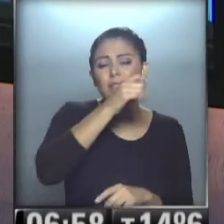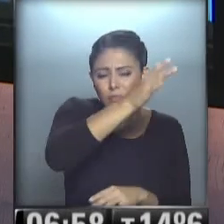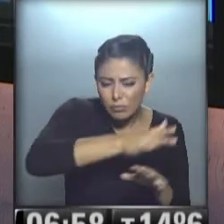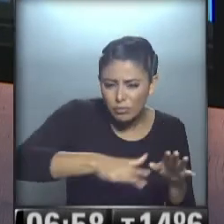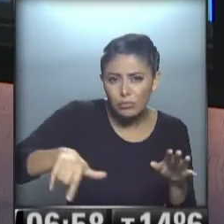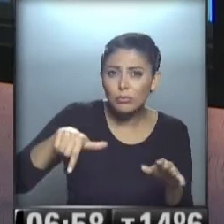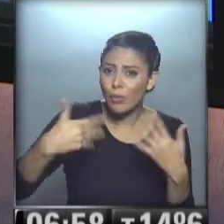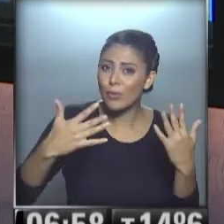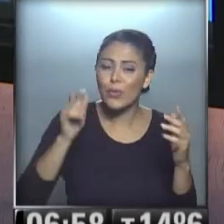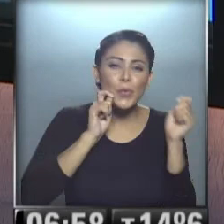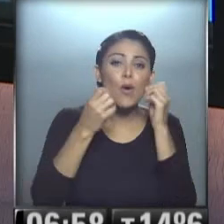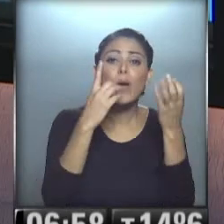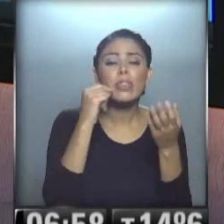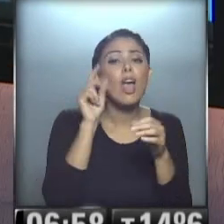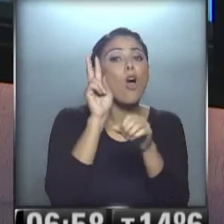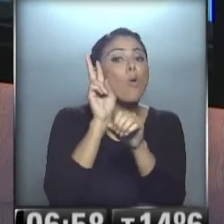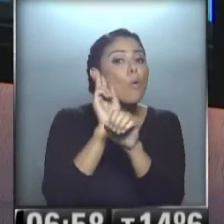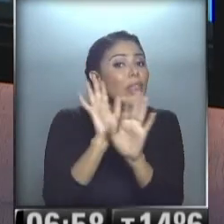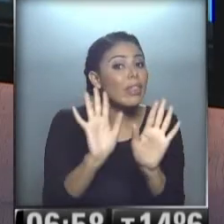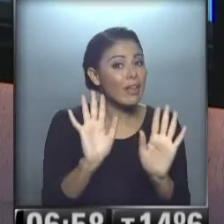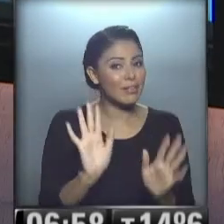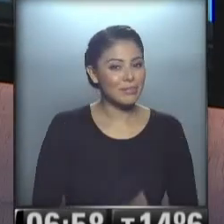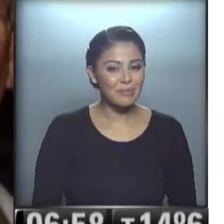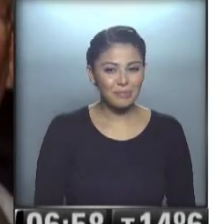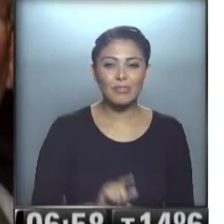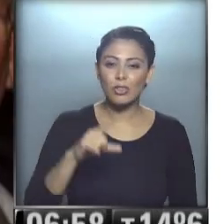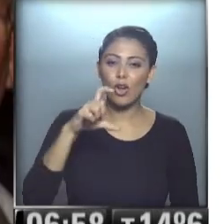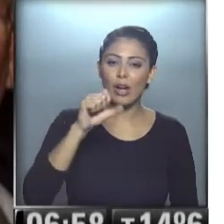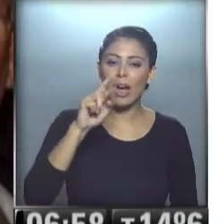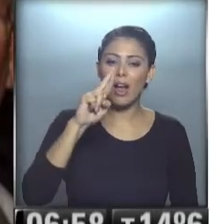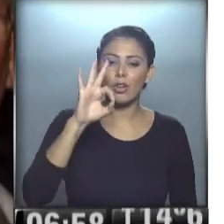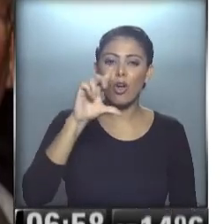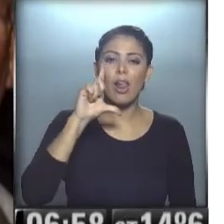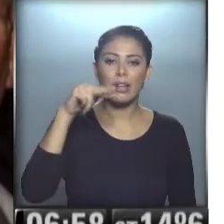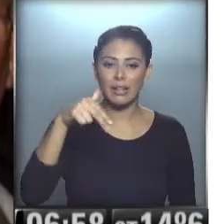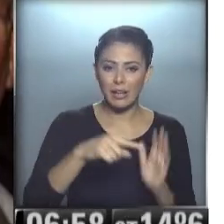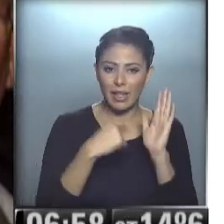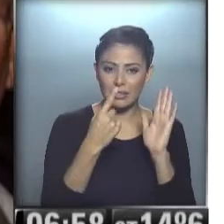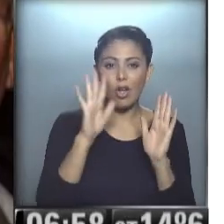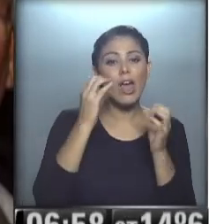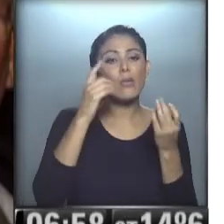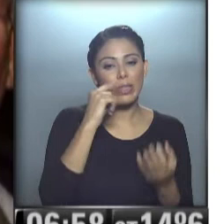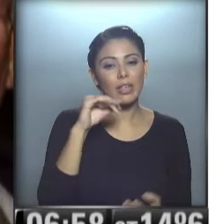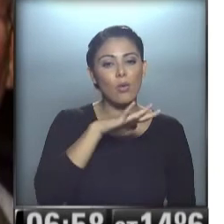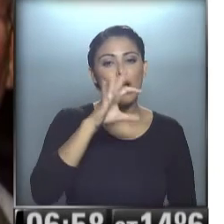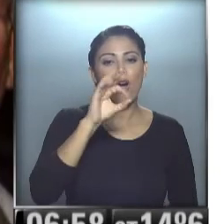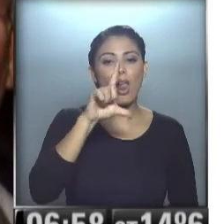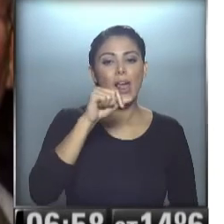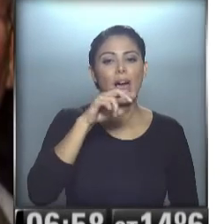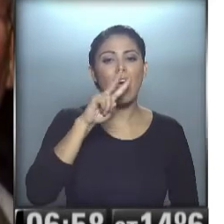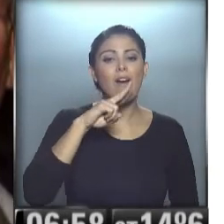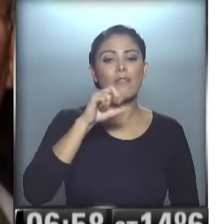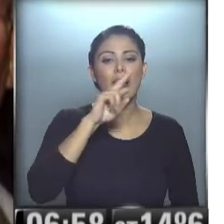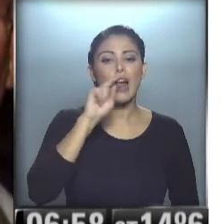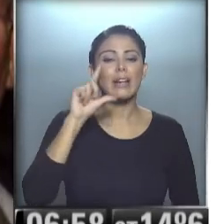besazos, buen día. ...cuídate mucho, Luli. Carolina Paola Lauge dice hola. Buen día desde Olavarría. Mis